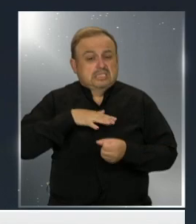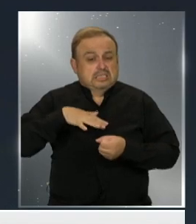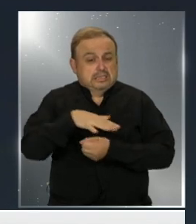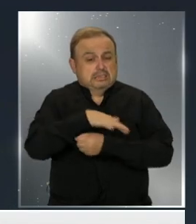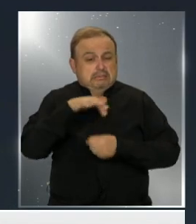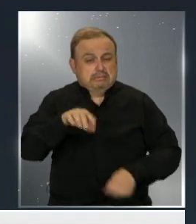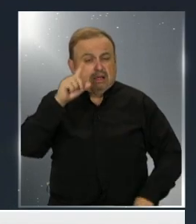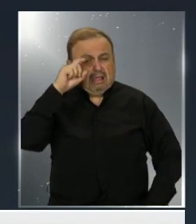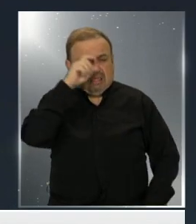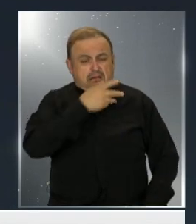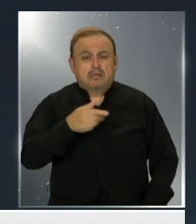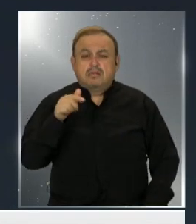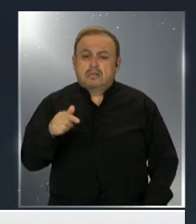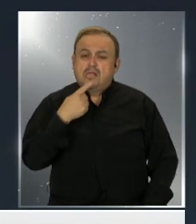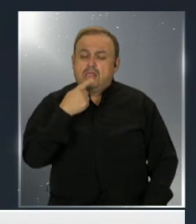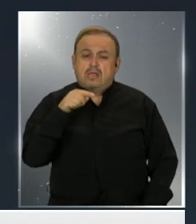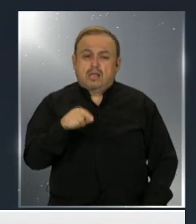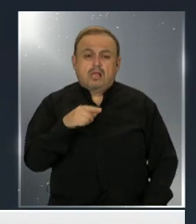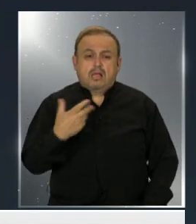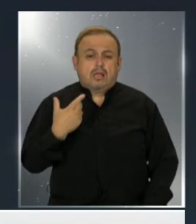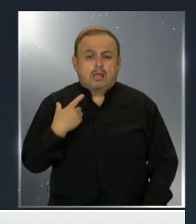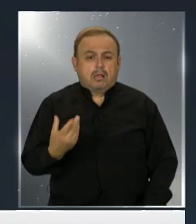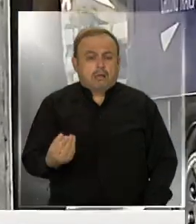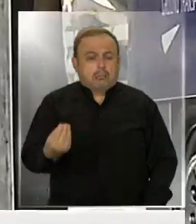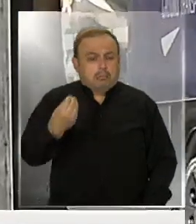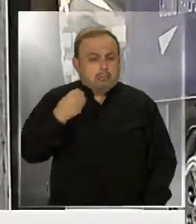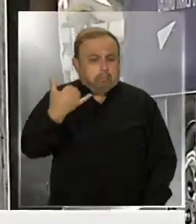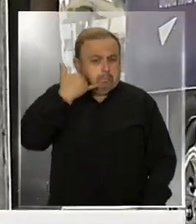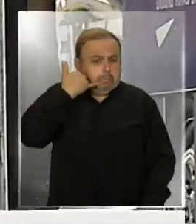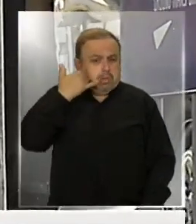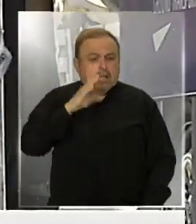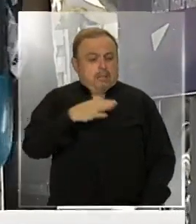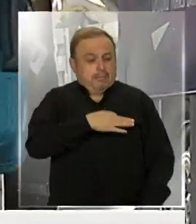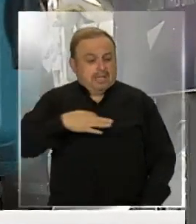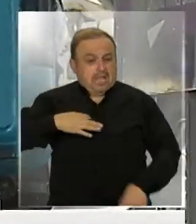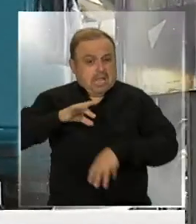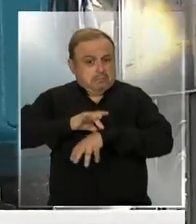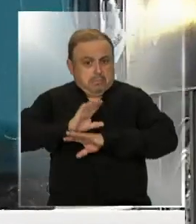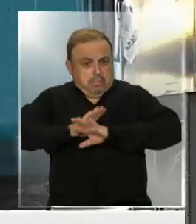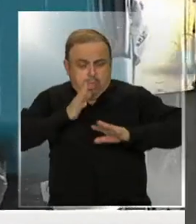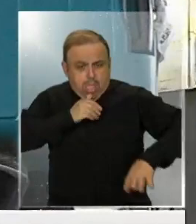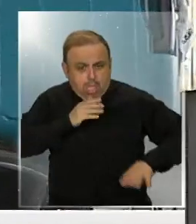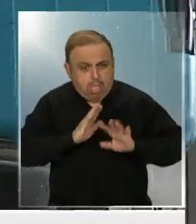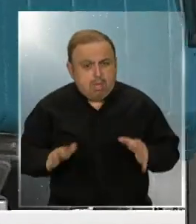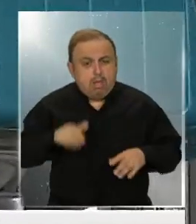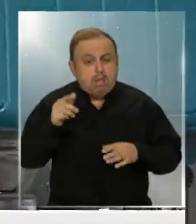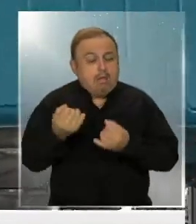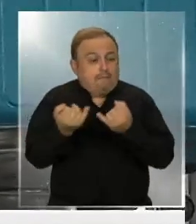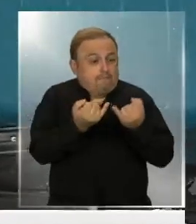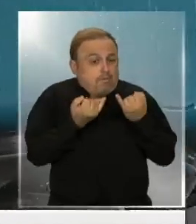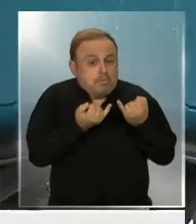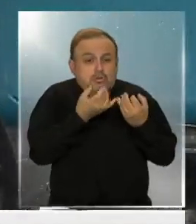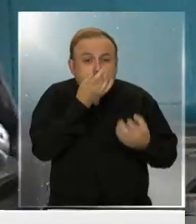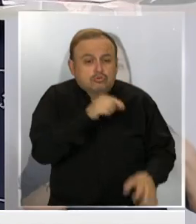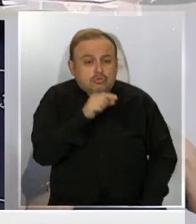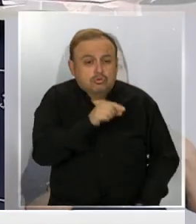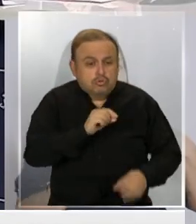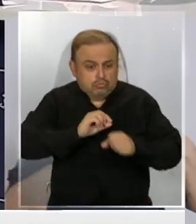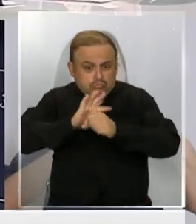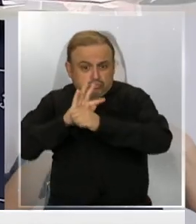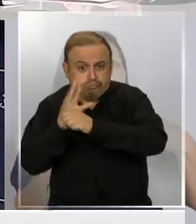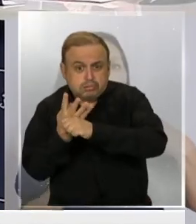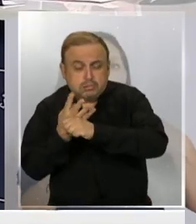sido complicada, asegura que aún no la han contactado desde el Ministerio de Salud y que toda la información que ha recibido sobre la nueva